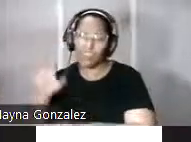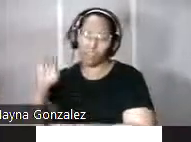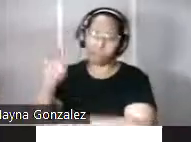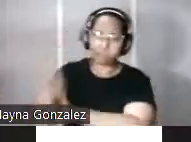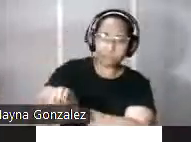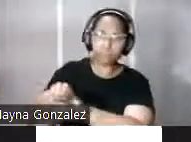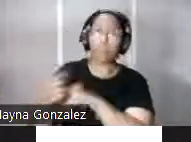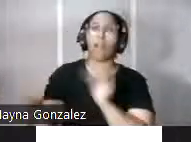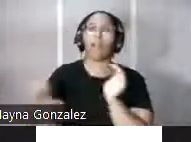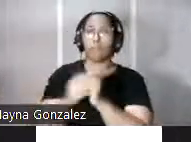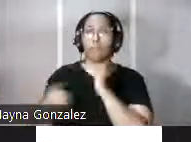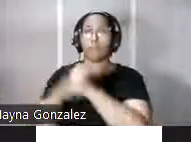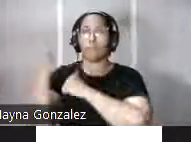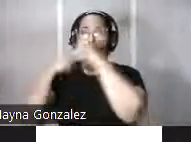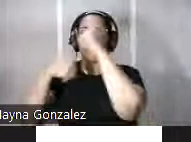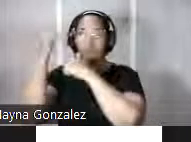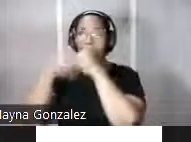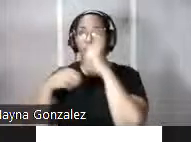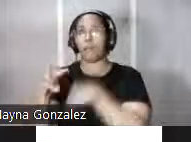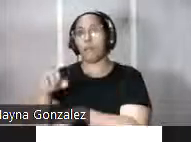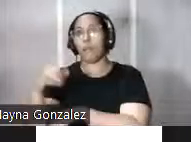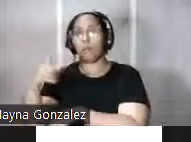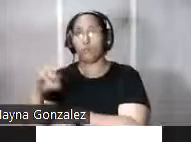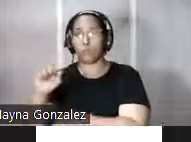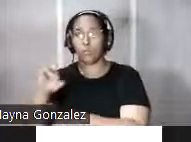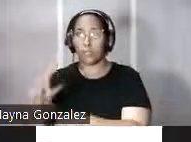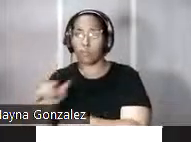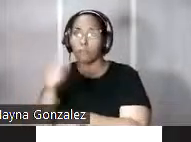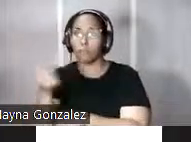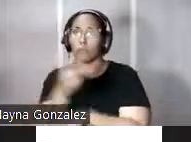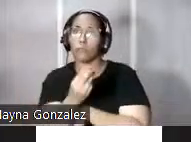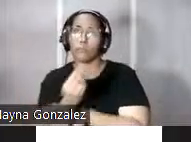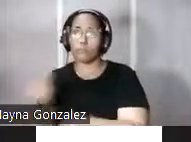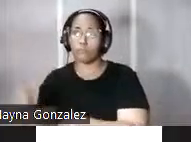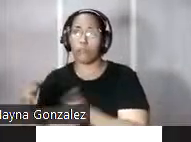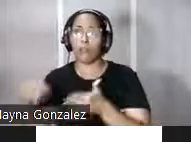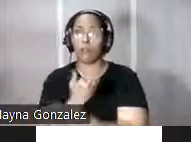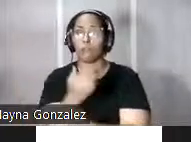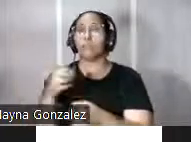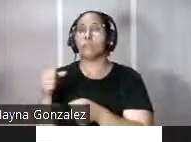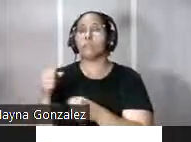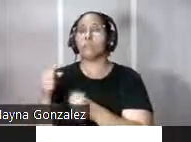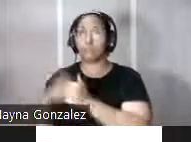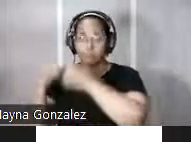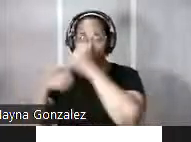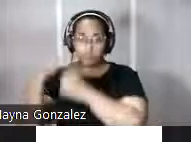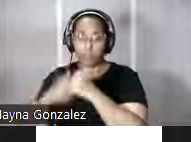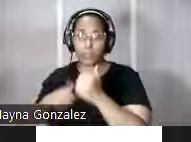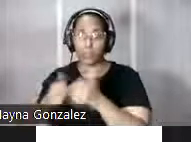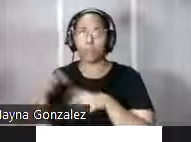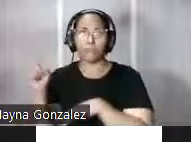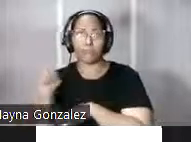reconstruirla en mampostería. Esta nueva construcción se convirtió en la residencia de los